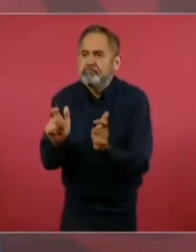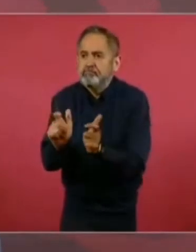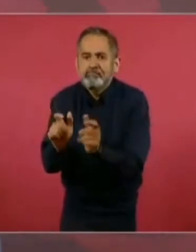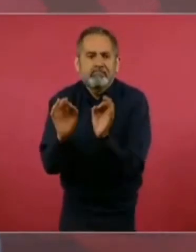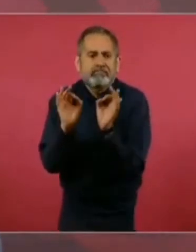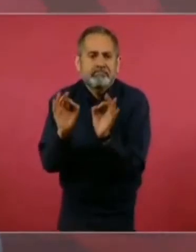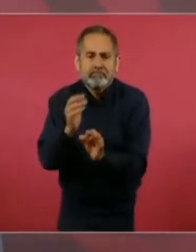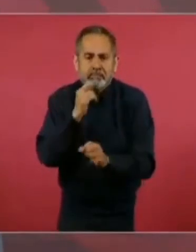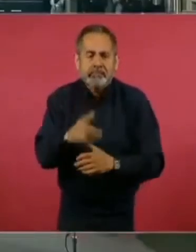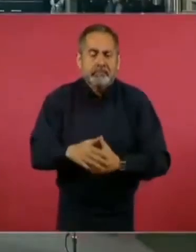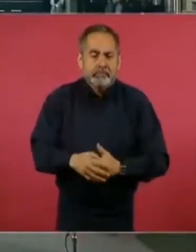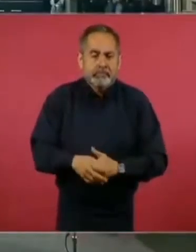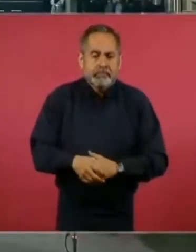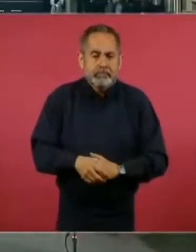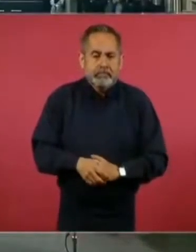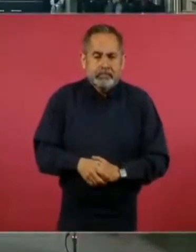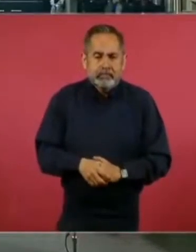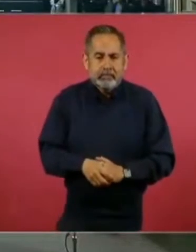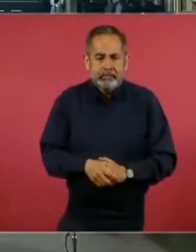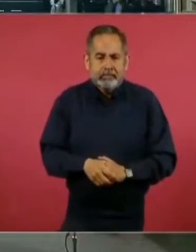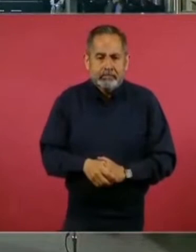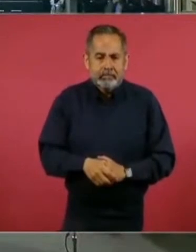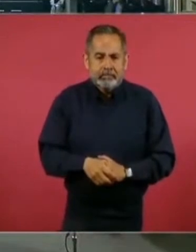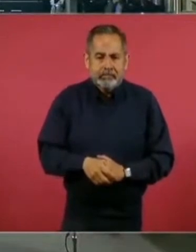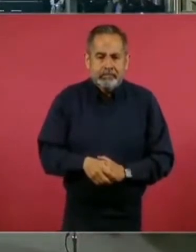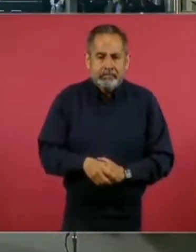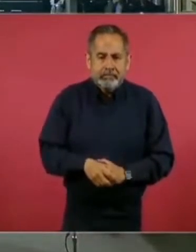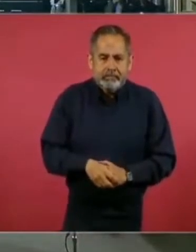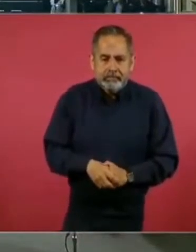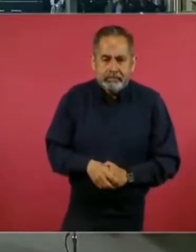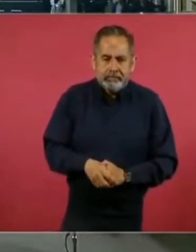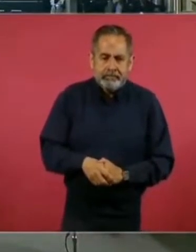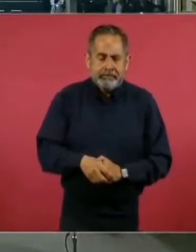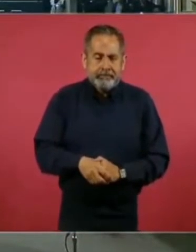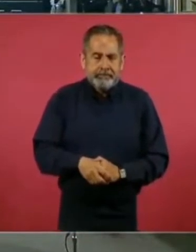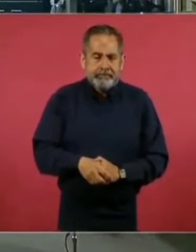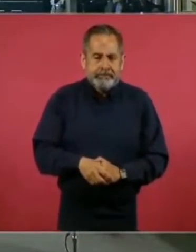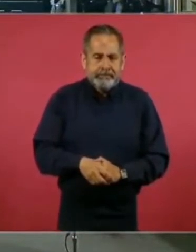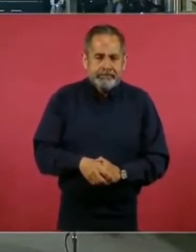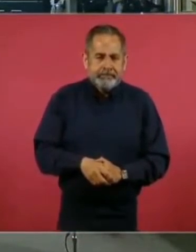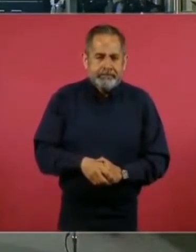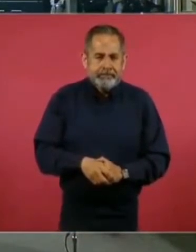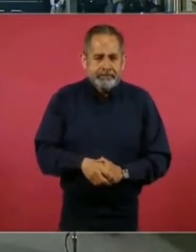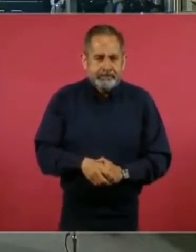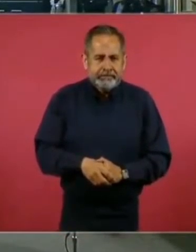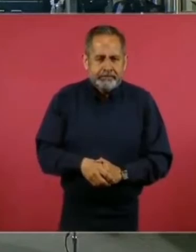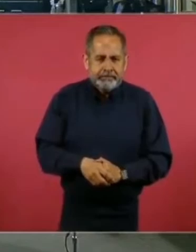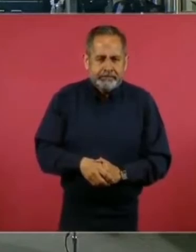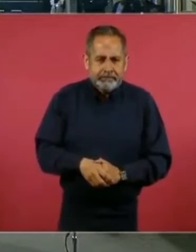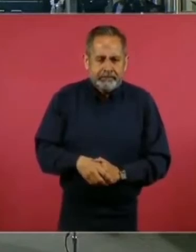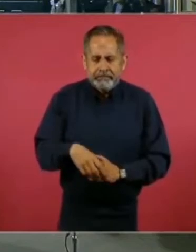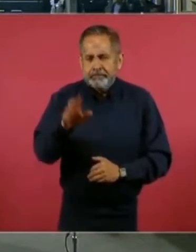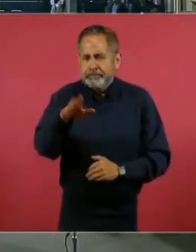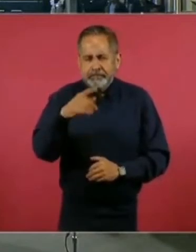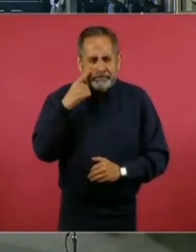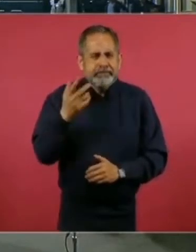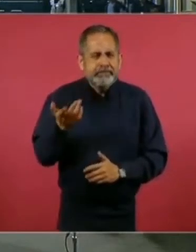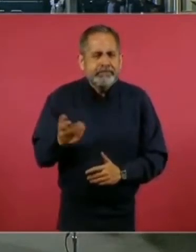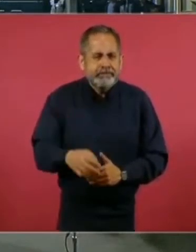¿Por qué no puede la primera ola de la jornada de hoy? A ver, ¿qué es?